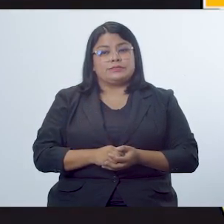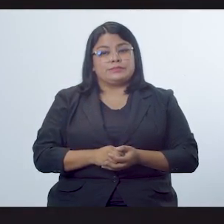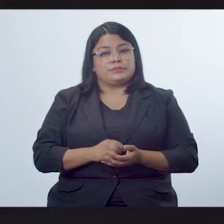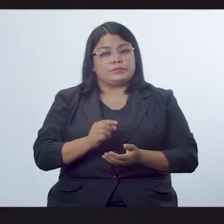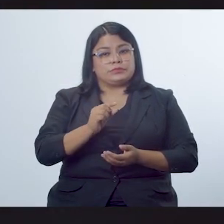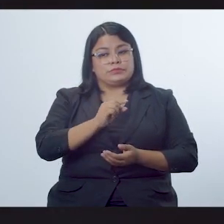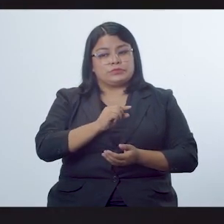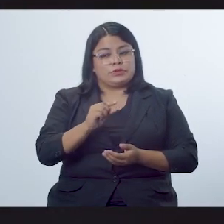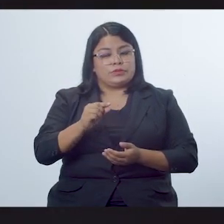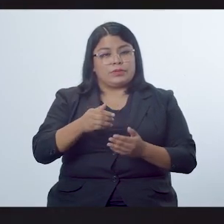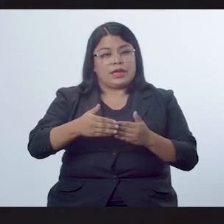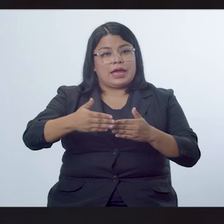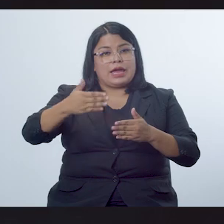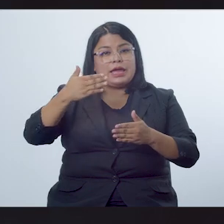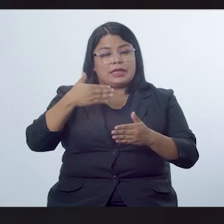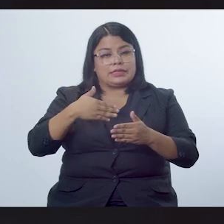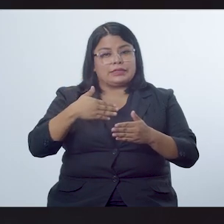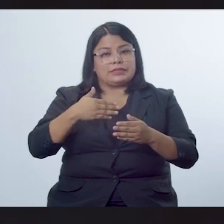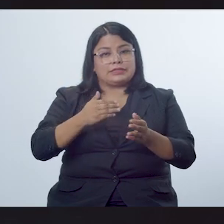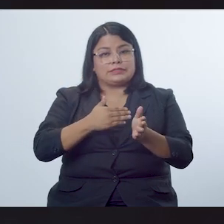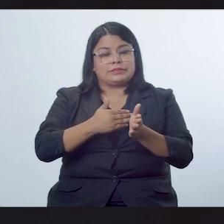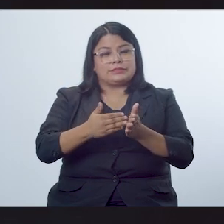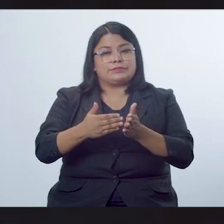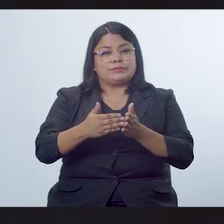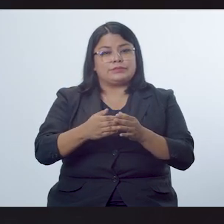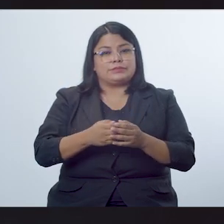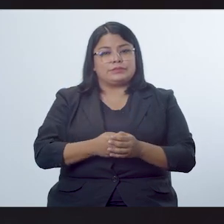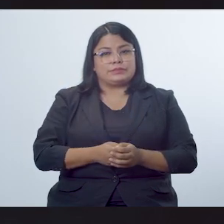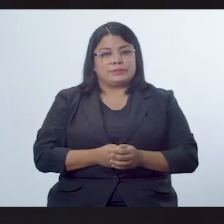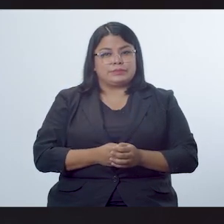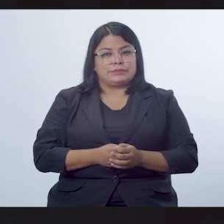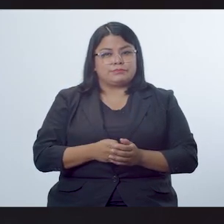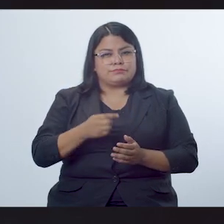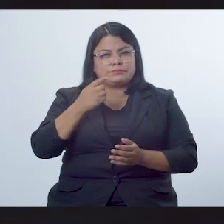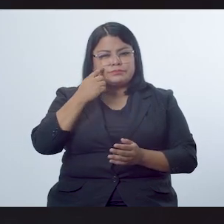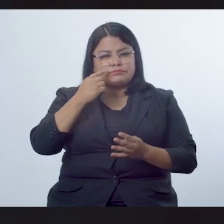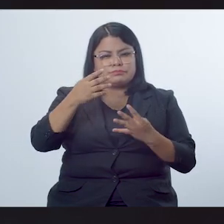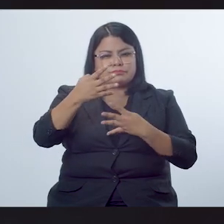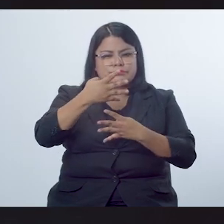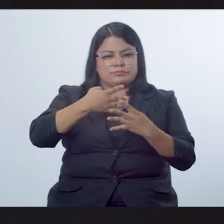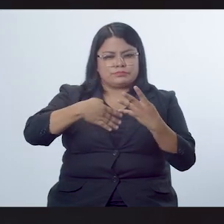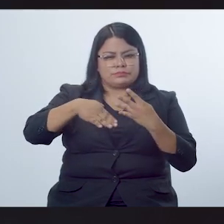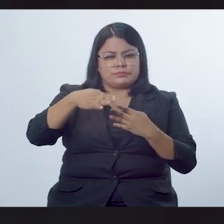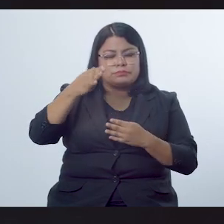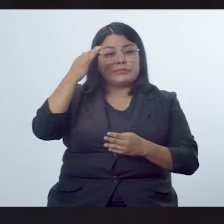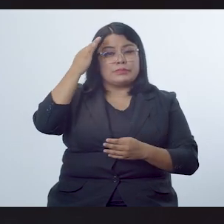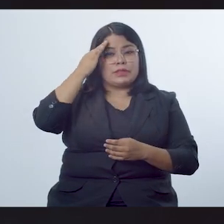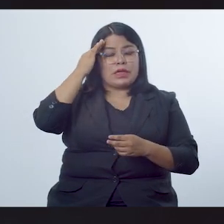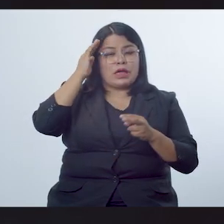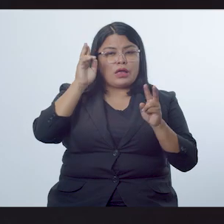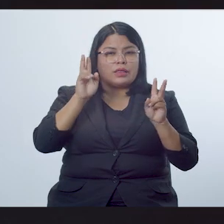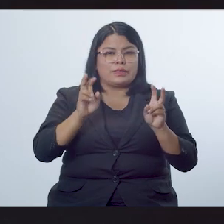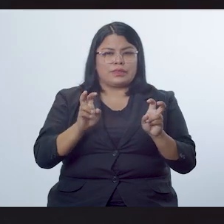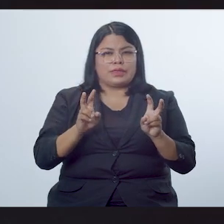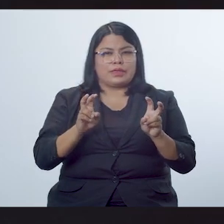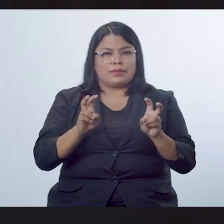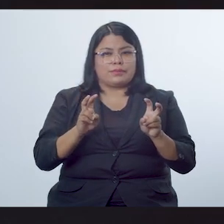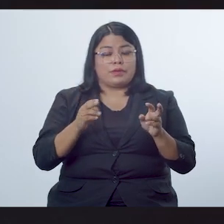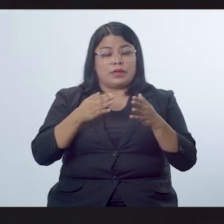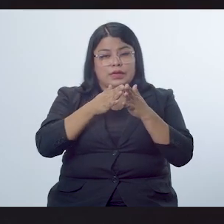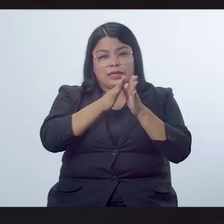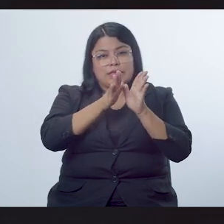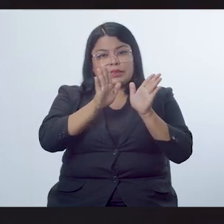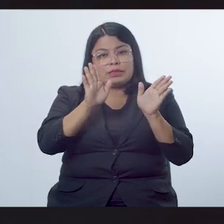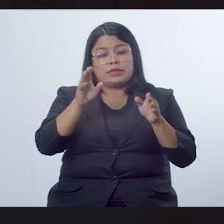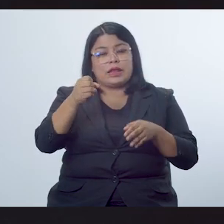antes de empezar, que contextualiza al estudiantado sobre un contenido. Por lo general,